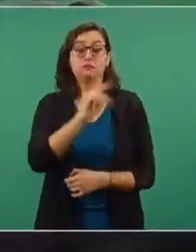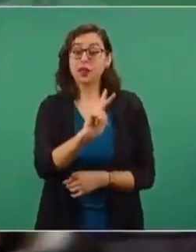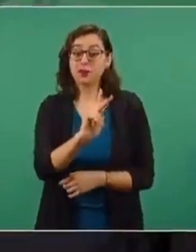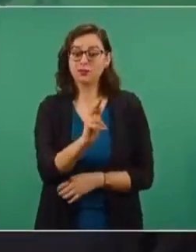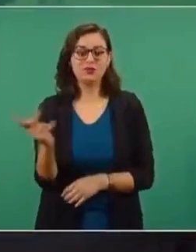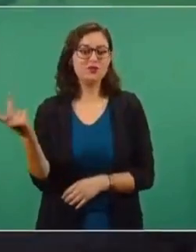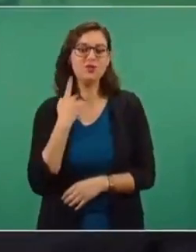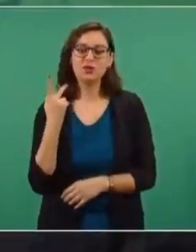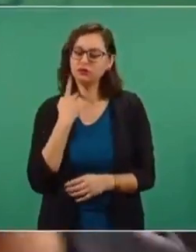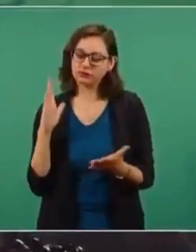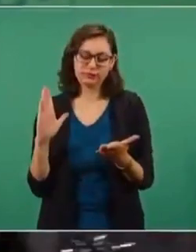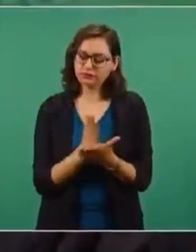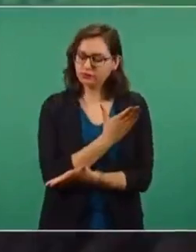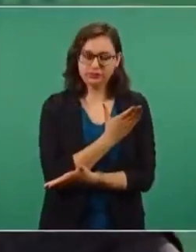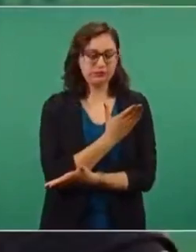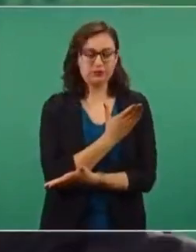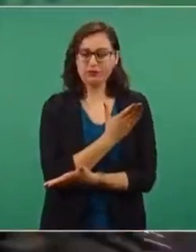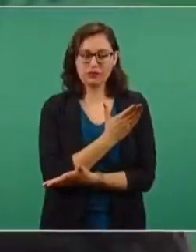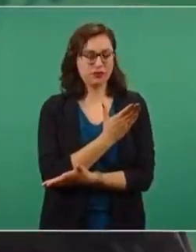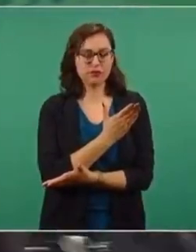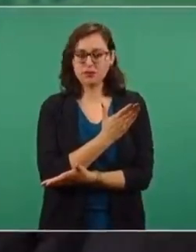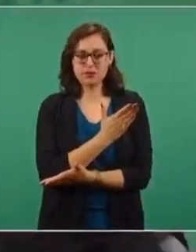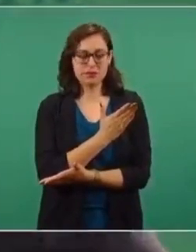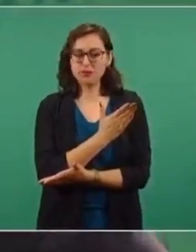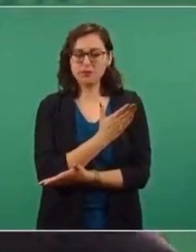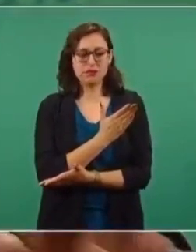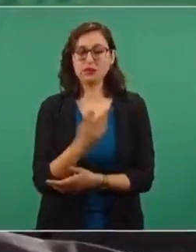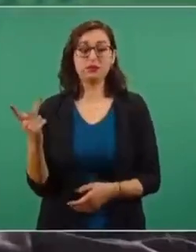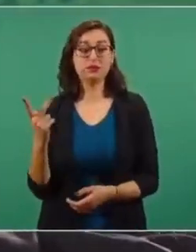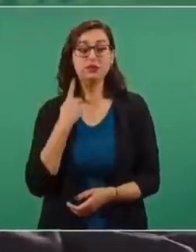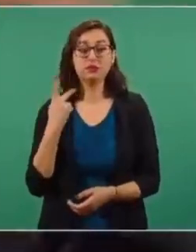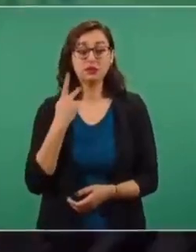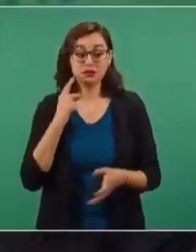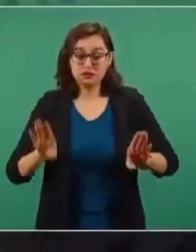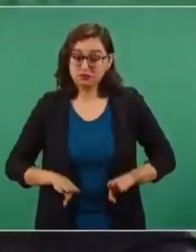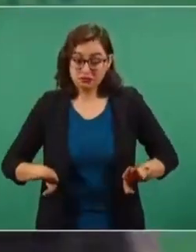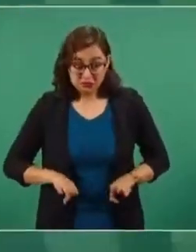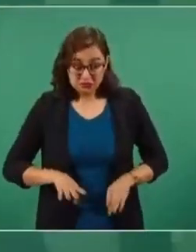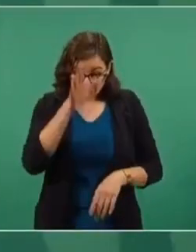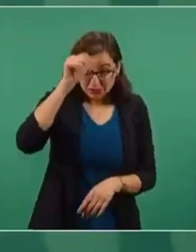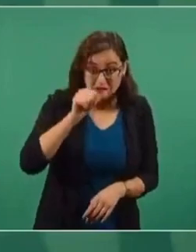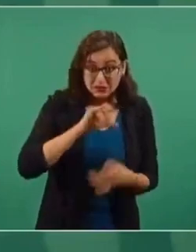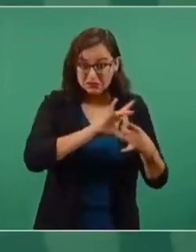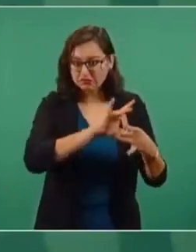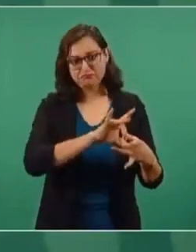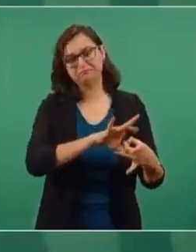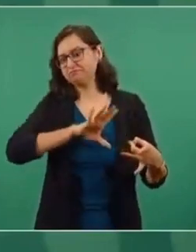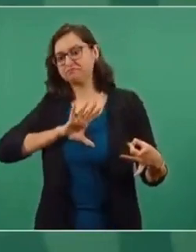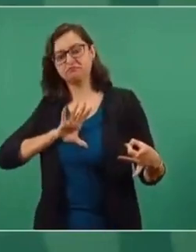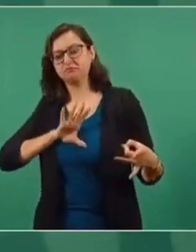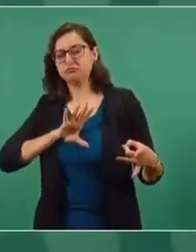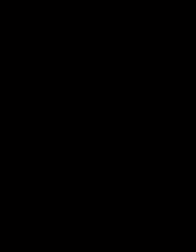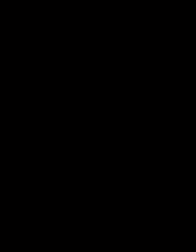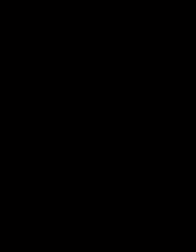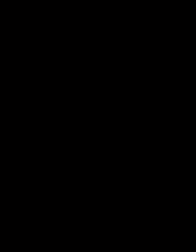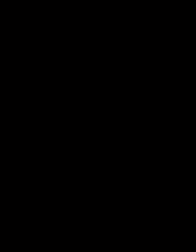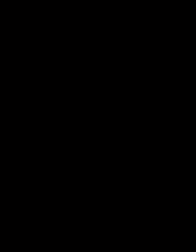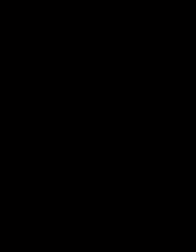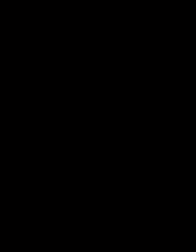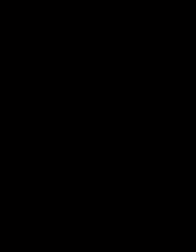políticamente desde luego que no estamos de acuerdo con ellos, sea que son correspondidos.